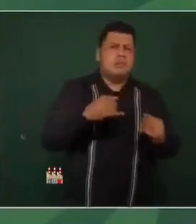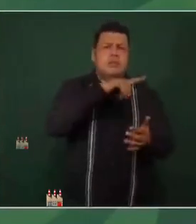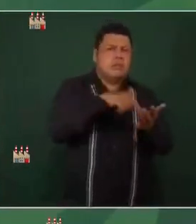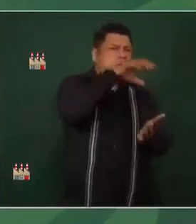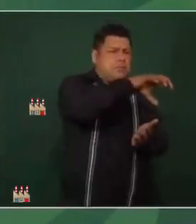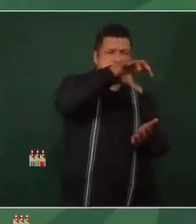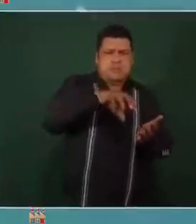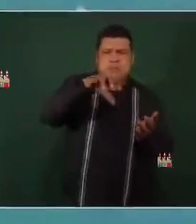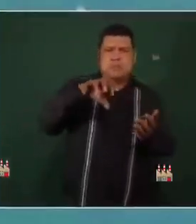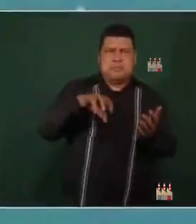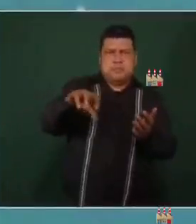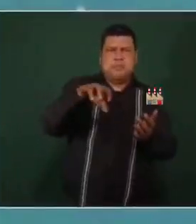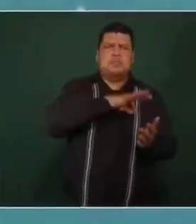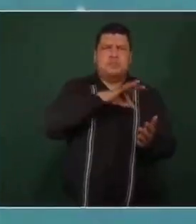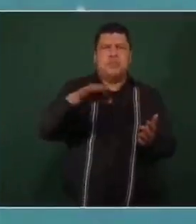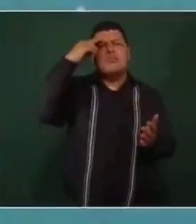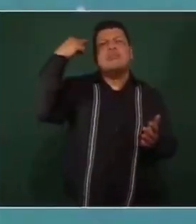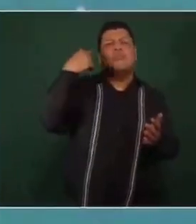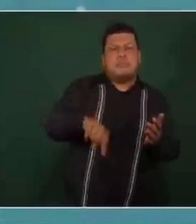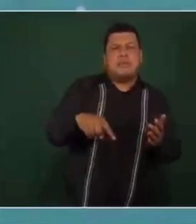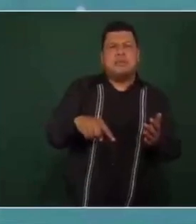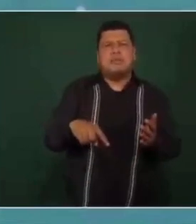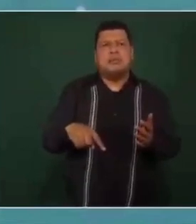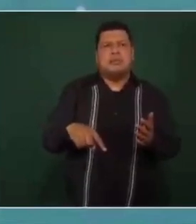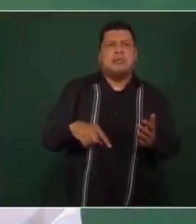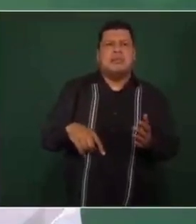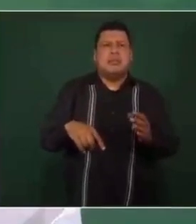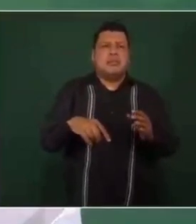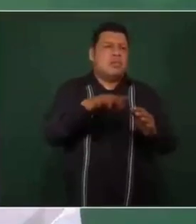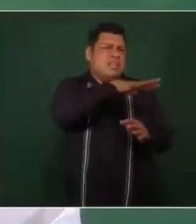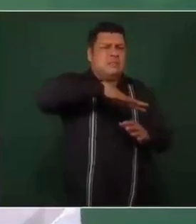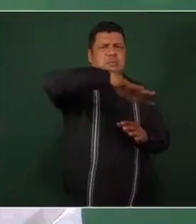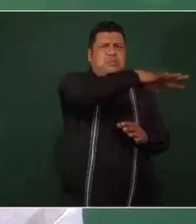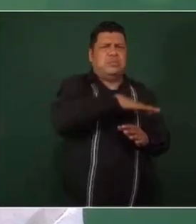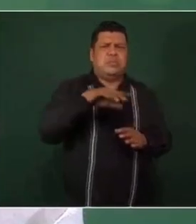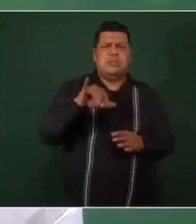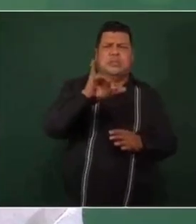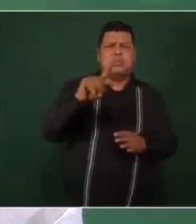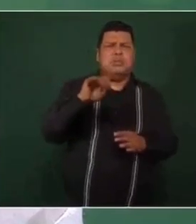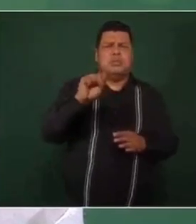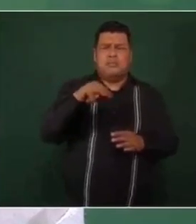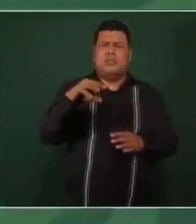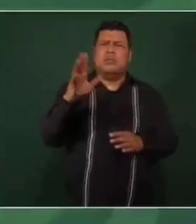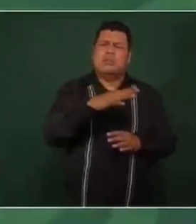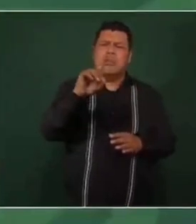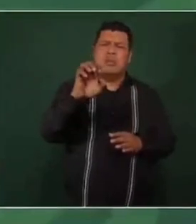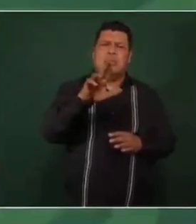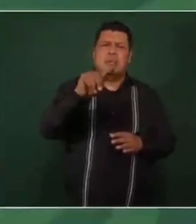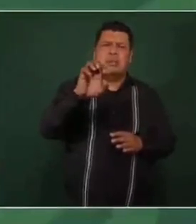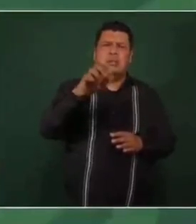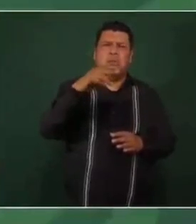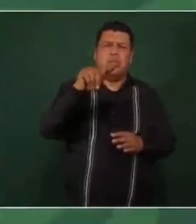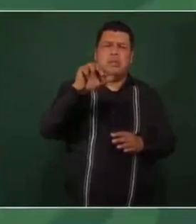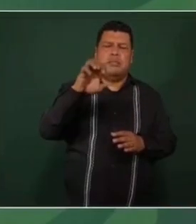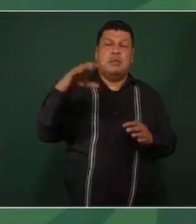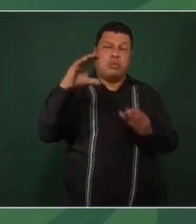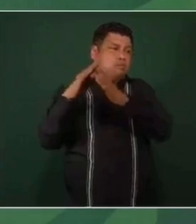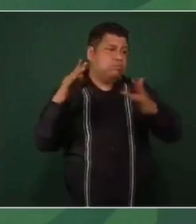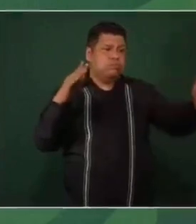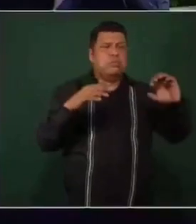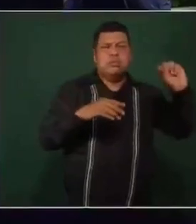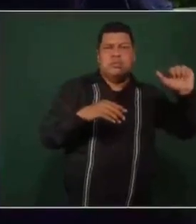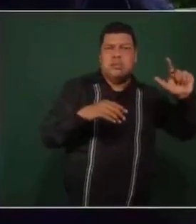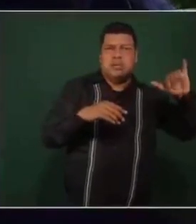polígonos a lo largo de todo el Istmo de Tehuantepec, desde Coatzacoalcos a Salina Cruz. Y